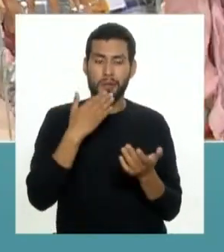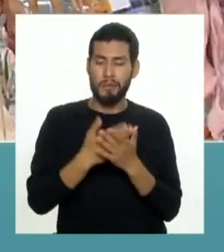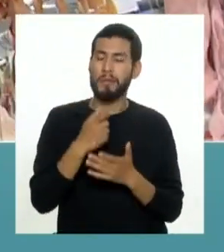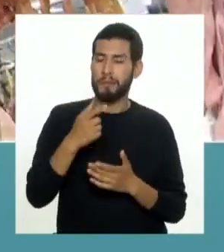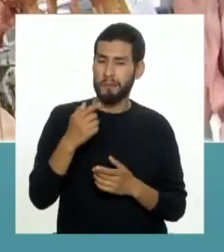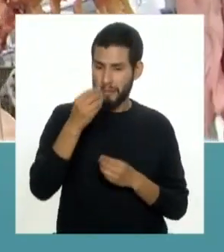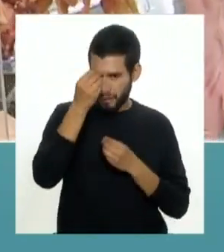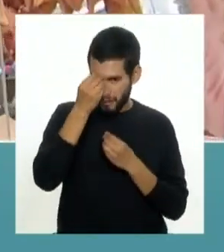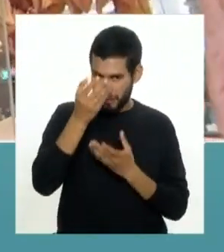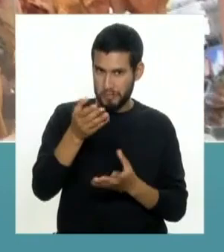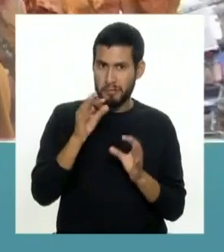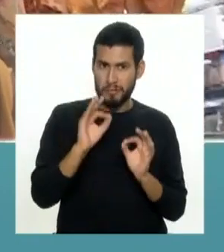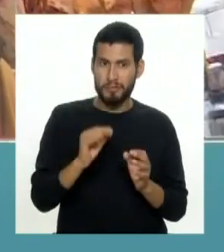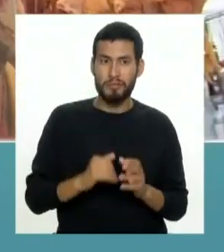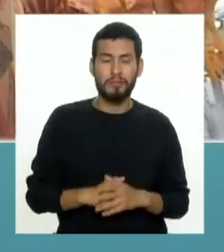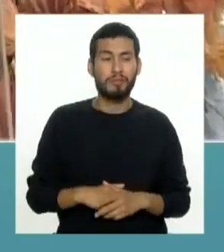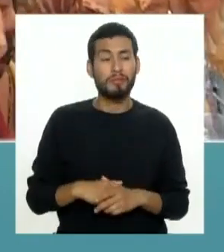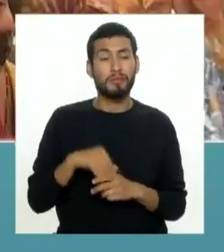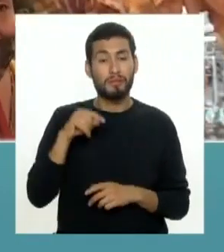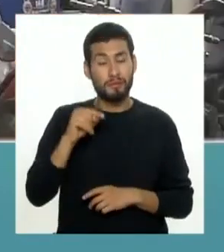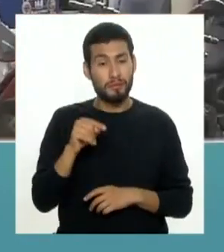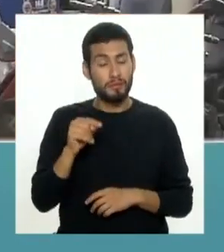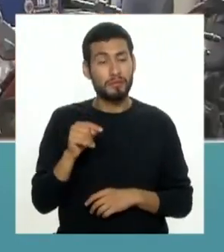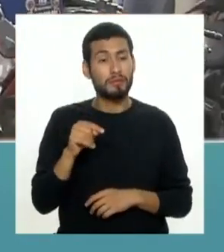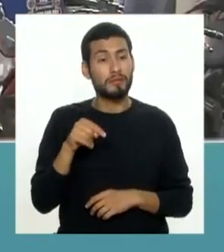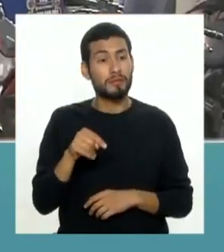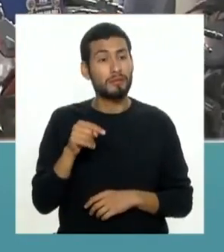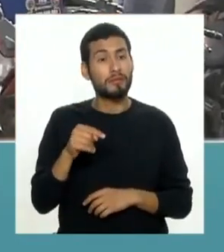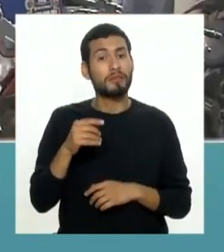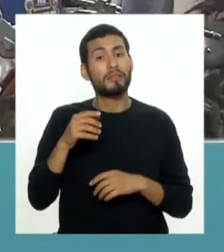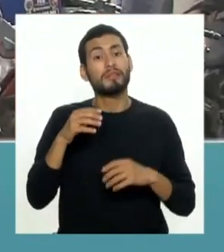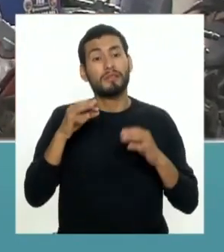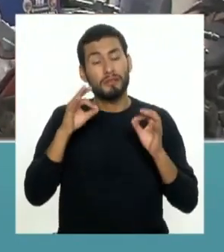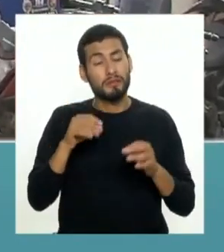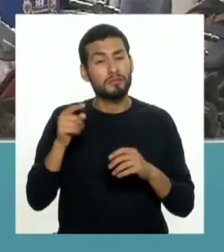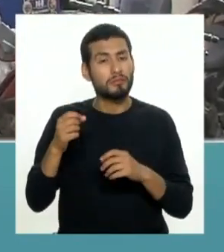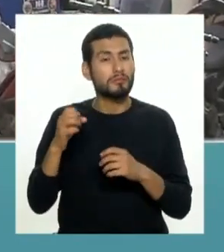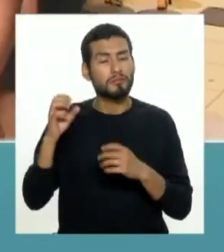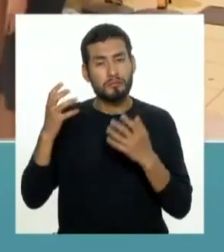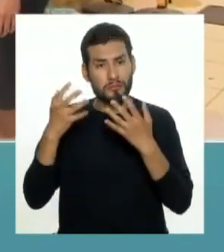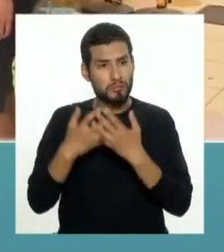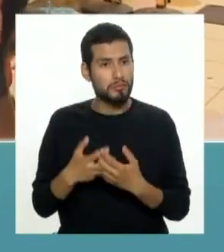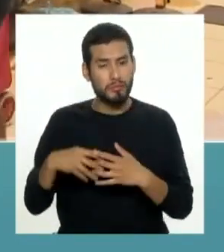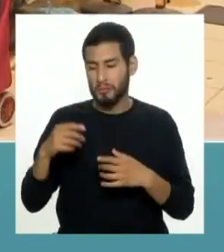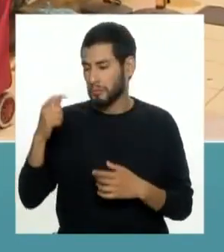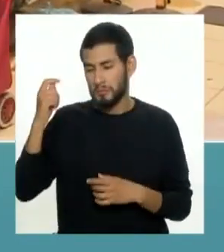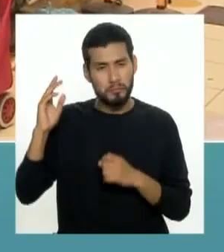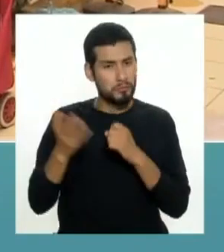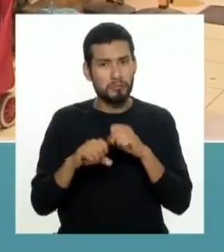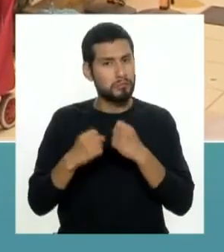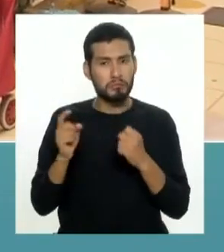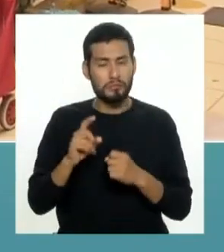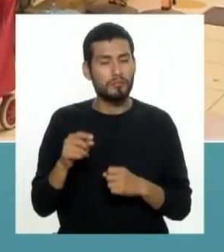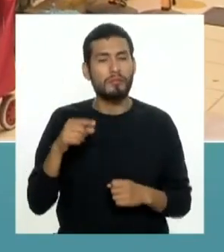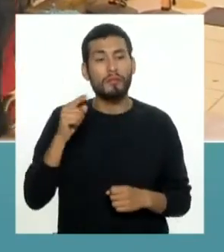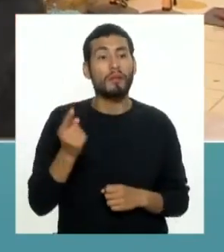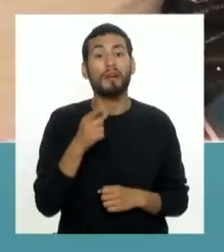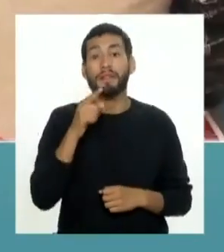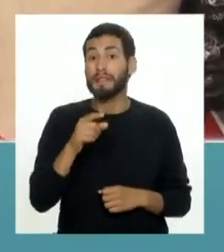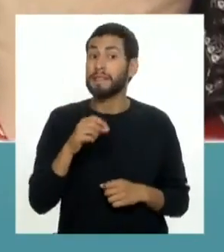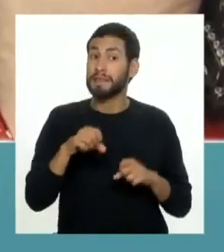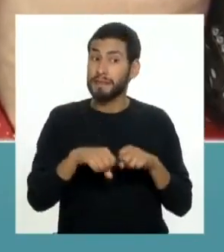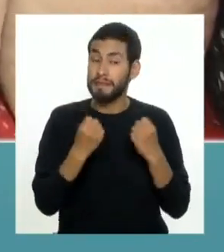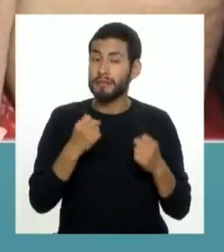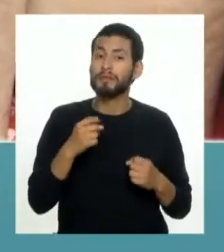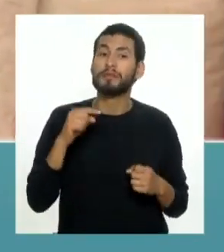deber de informar al hacer esta al hacer esta salvedad la empresa no incurre en ninguna infracción la empresa solo incurriría en